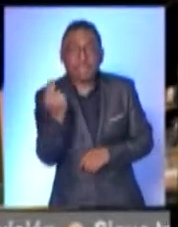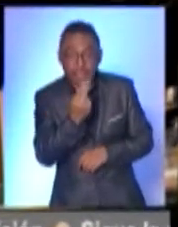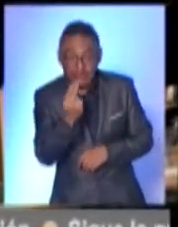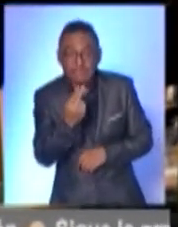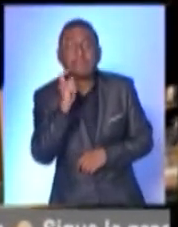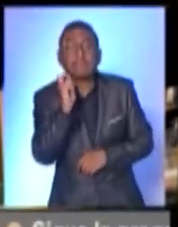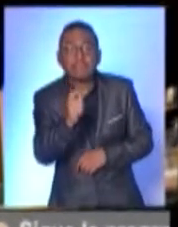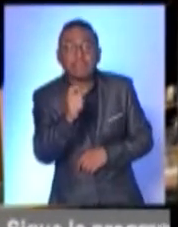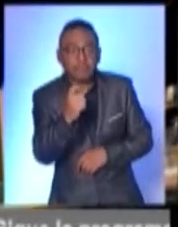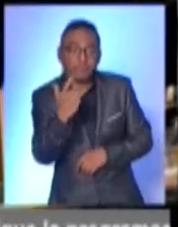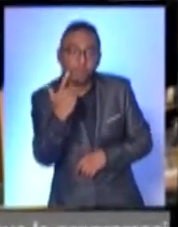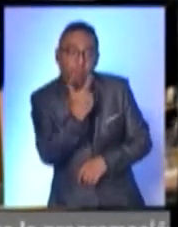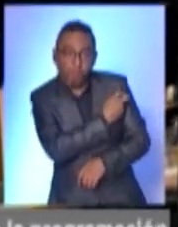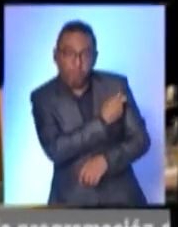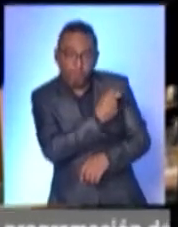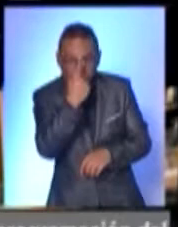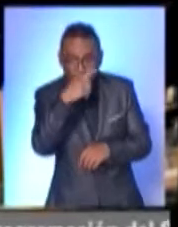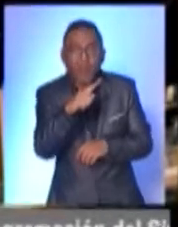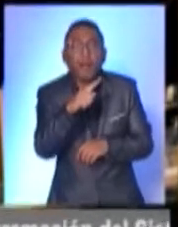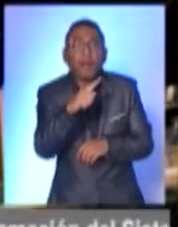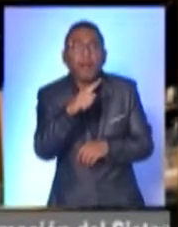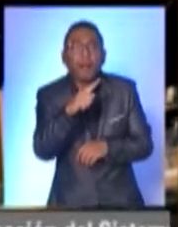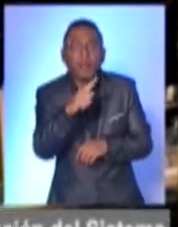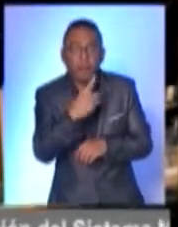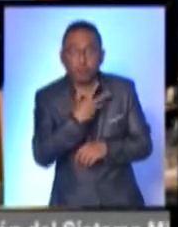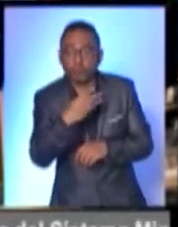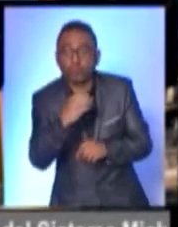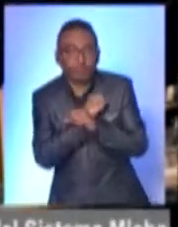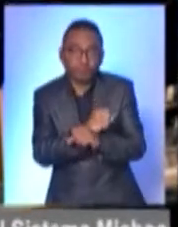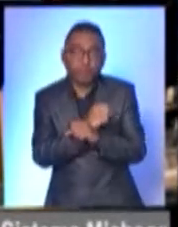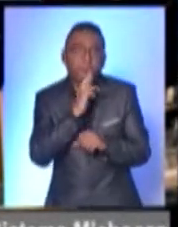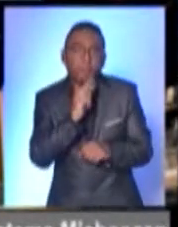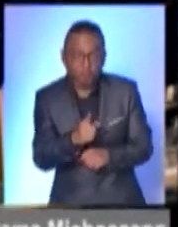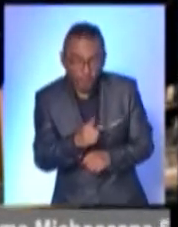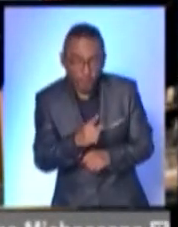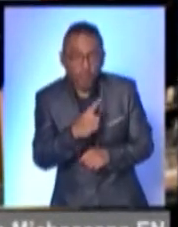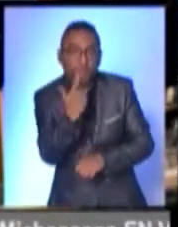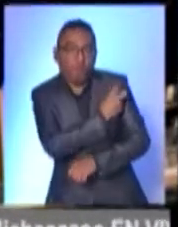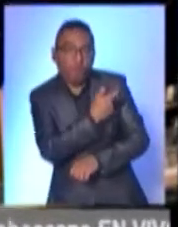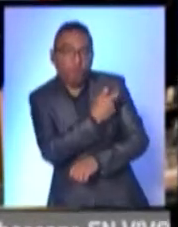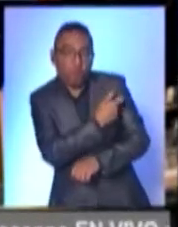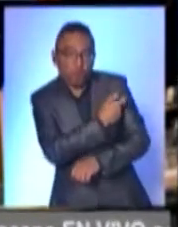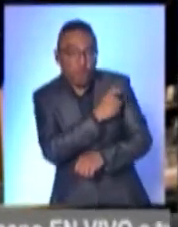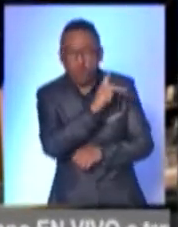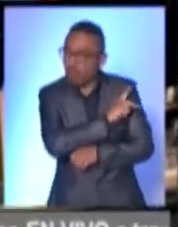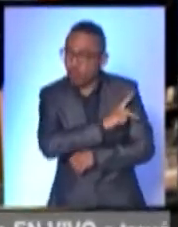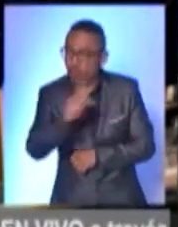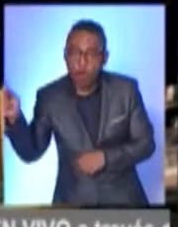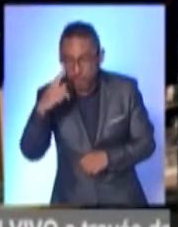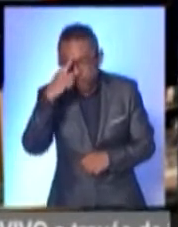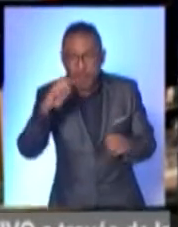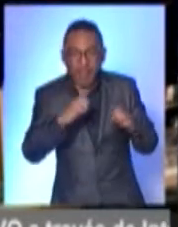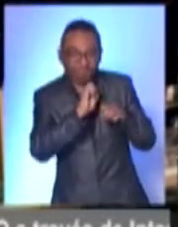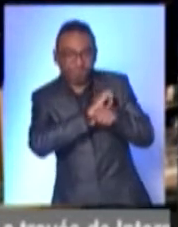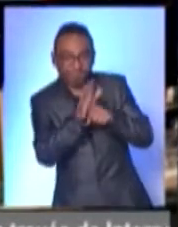transmisión. Todas las vacunas que se están usando para prevenir casos graves del COVID